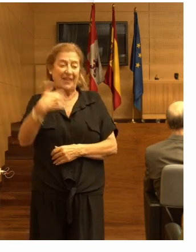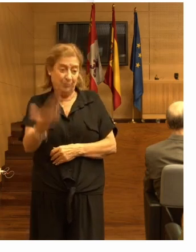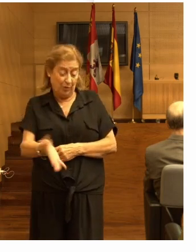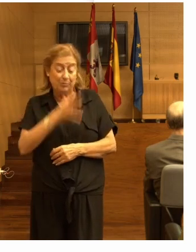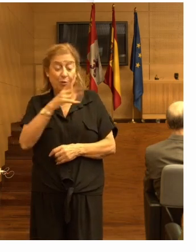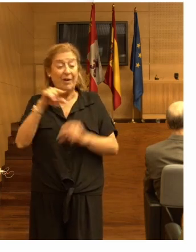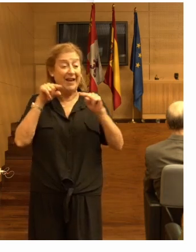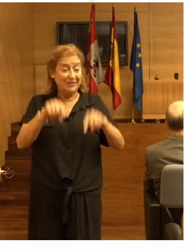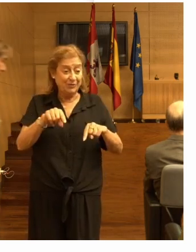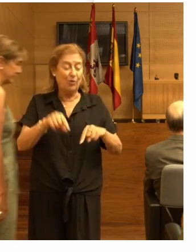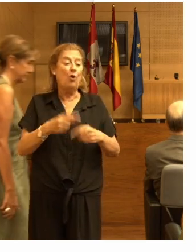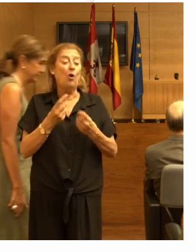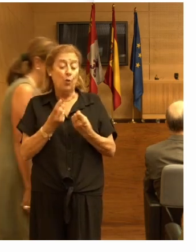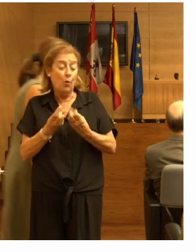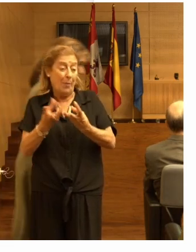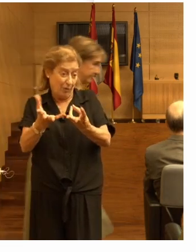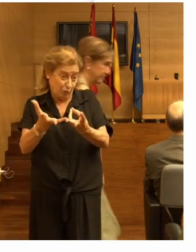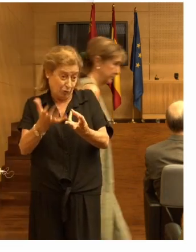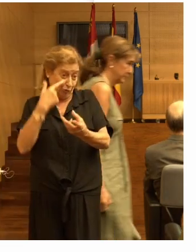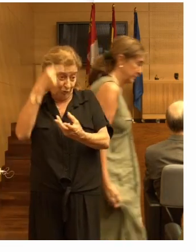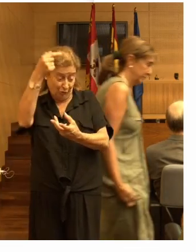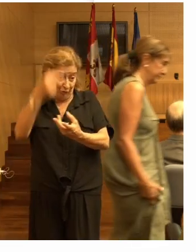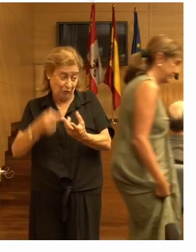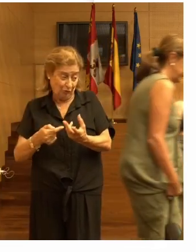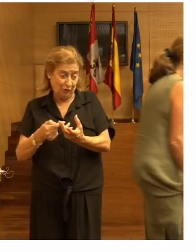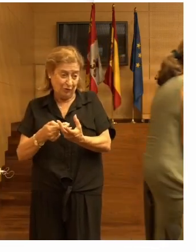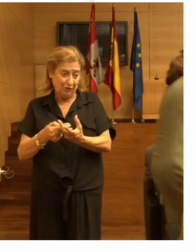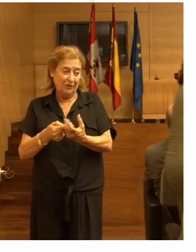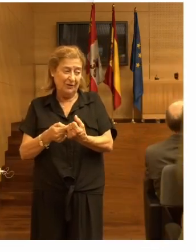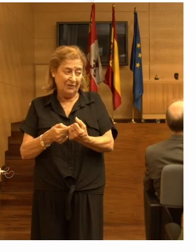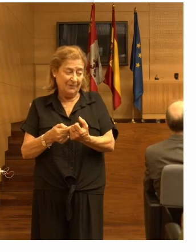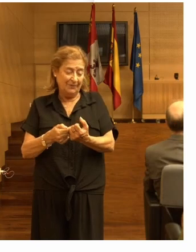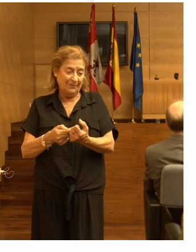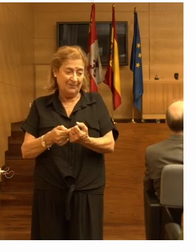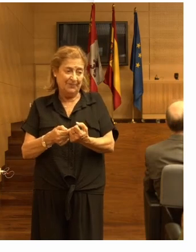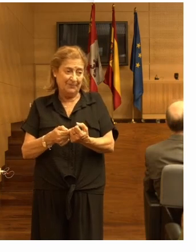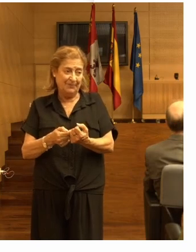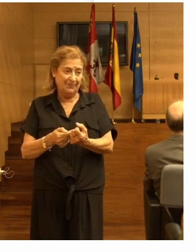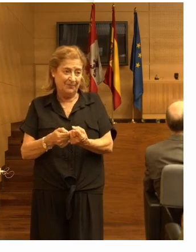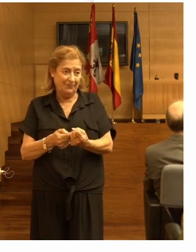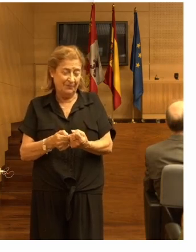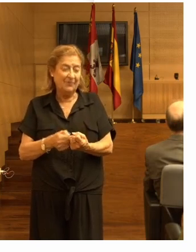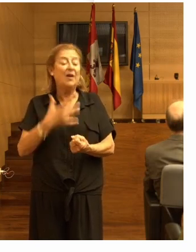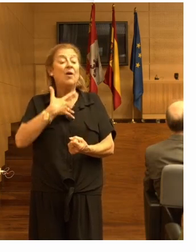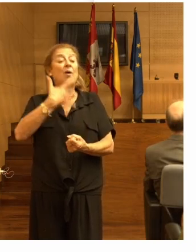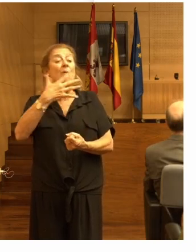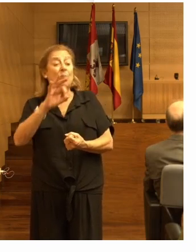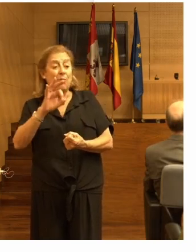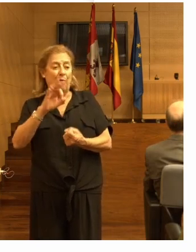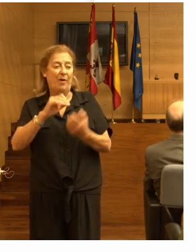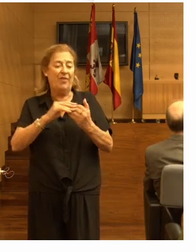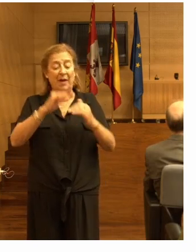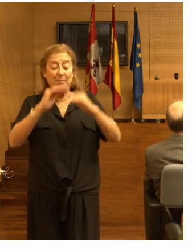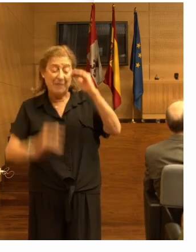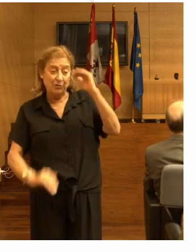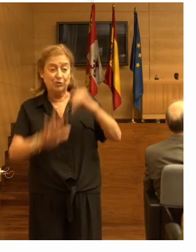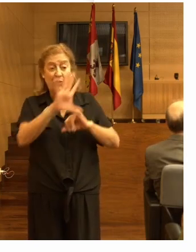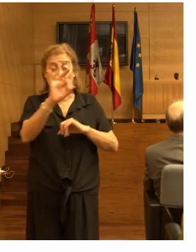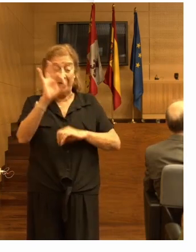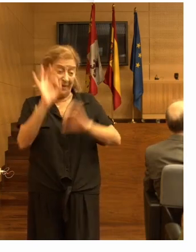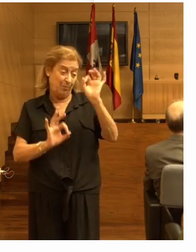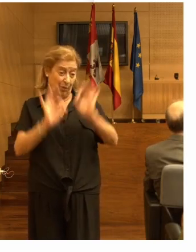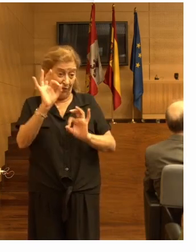son números, pueden bajar hasta el 50%,